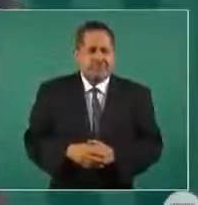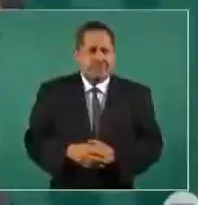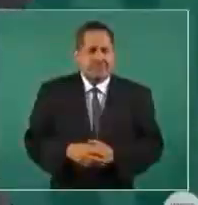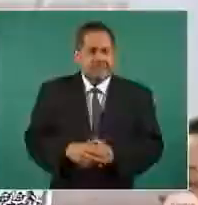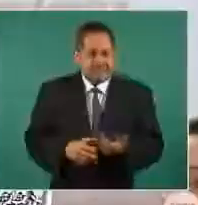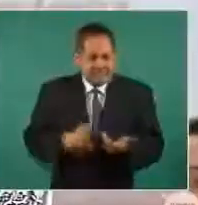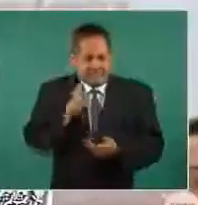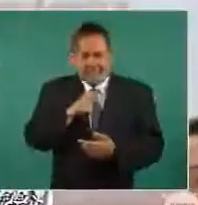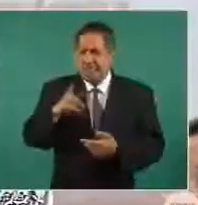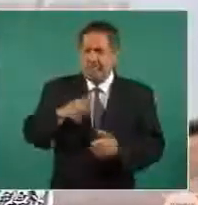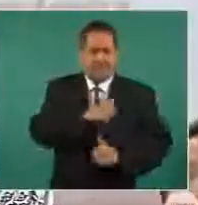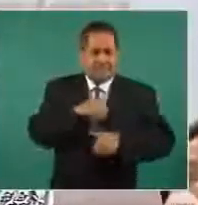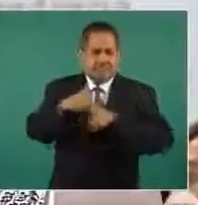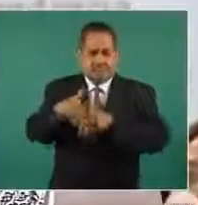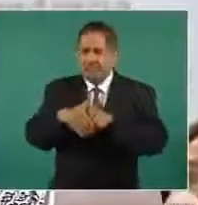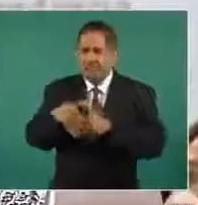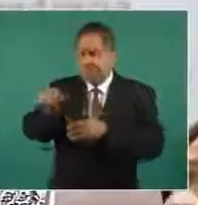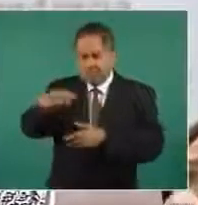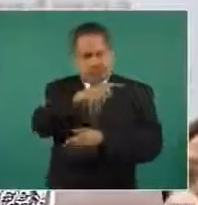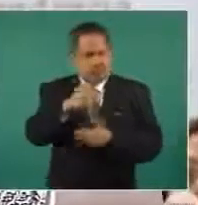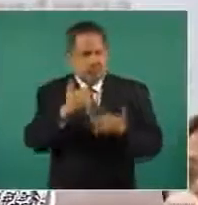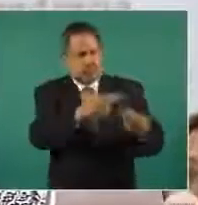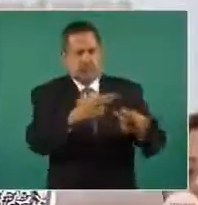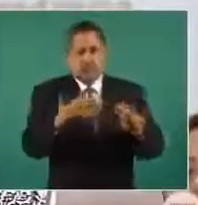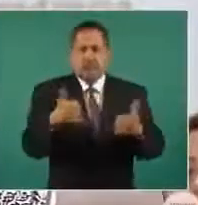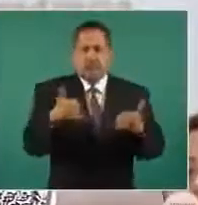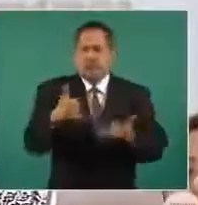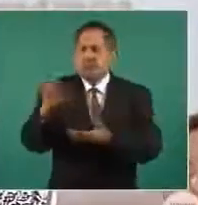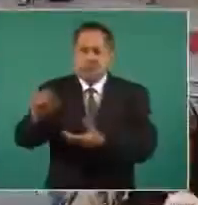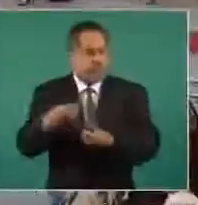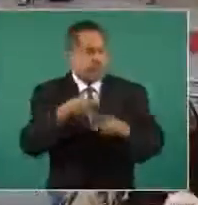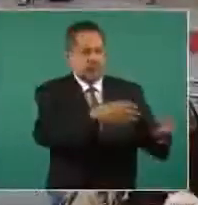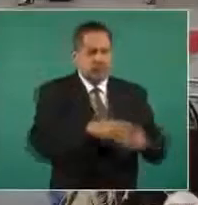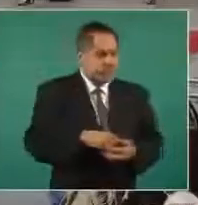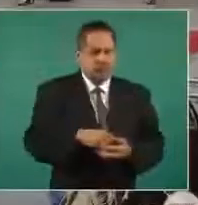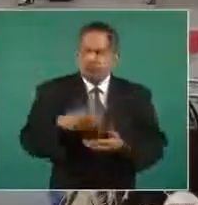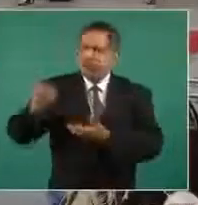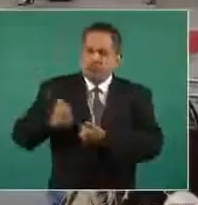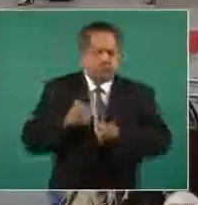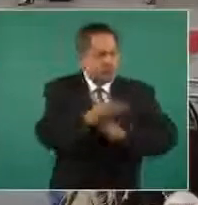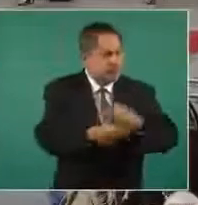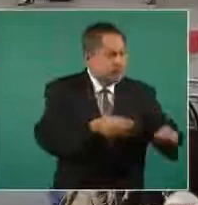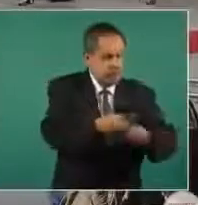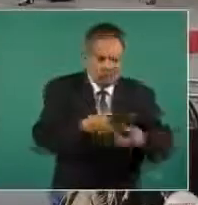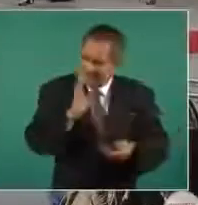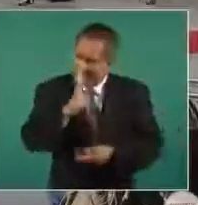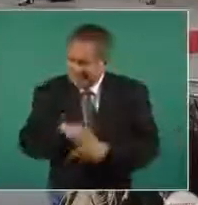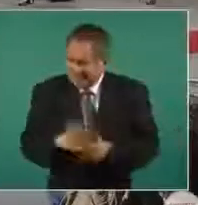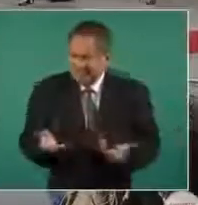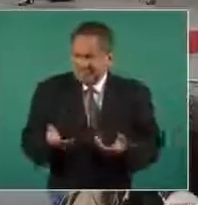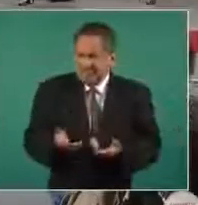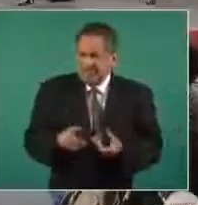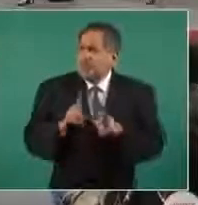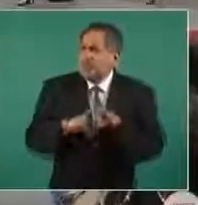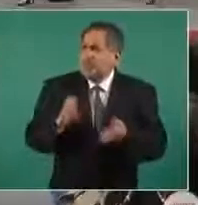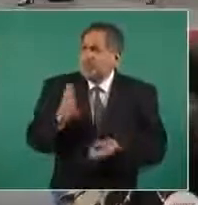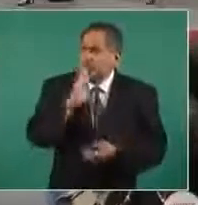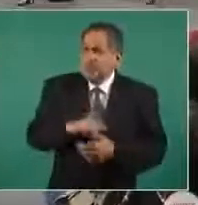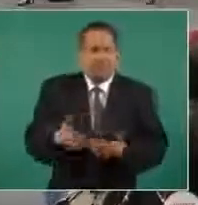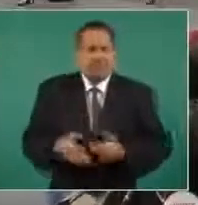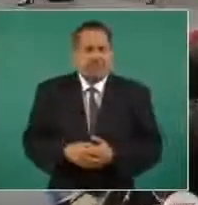¿Qué tiene de malo que el Ejército también entregue juguetes en las zonas pobres?